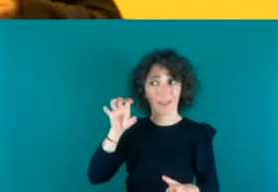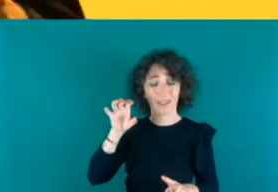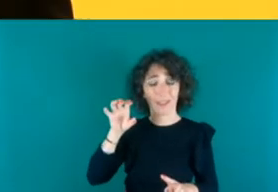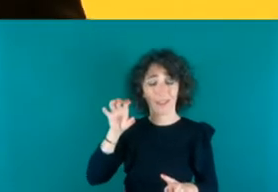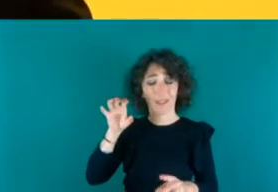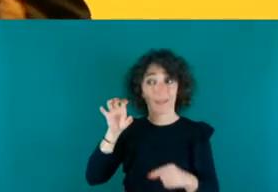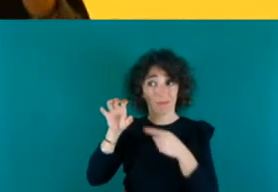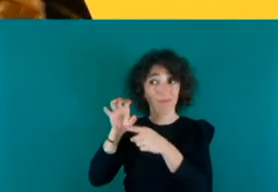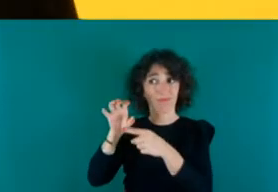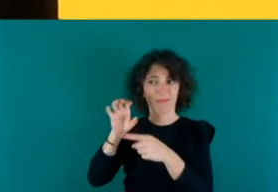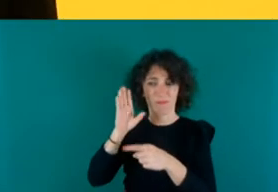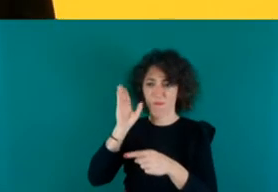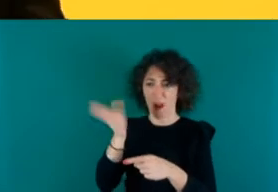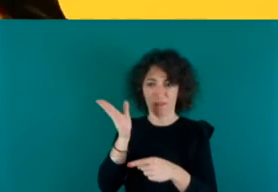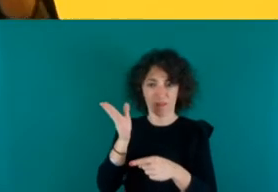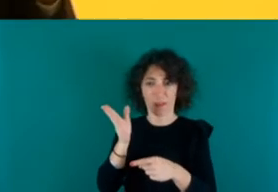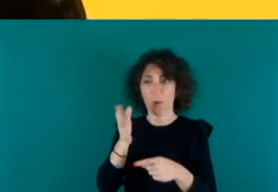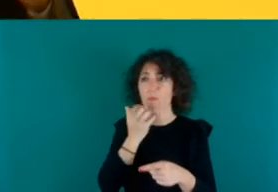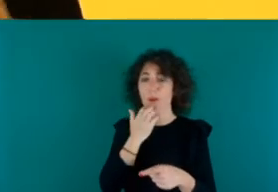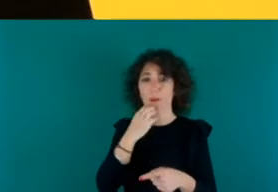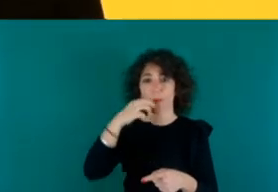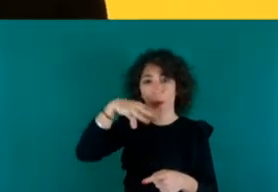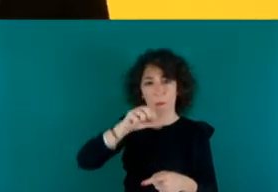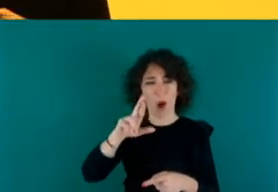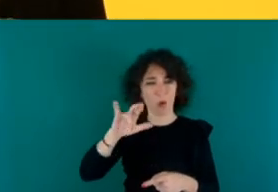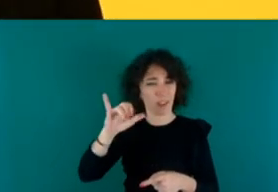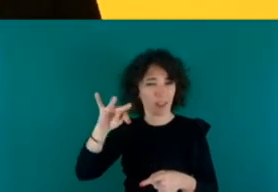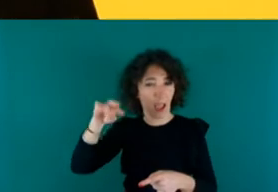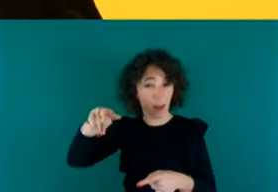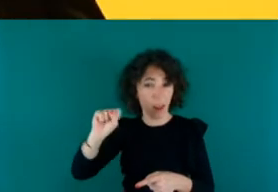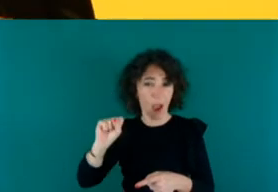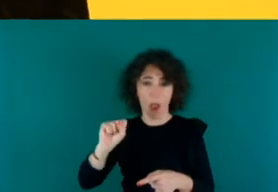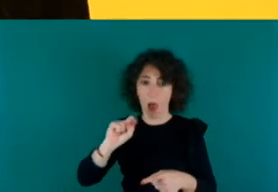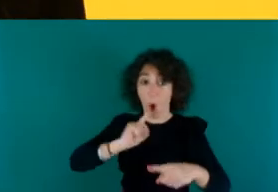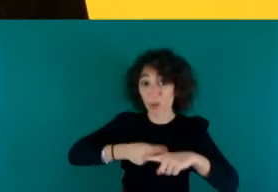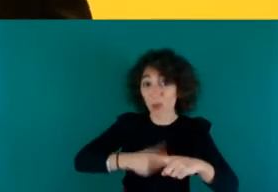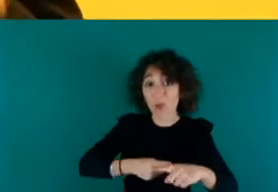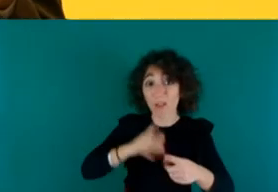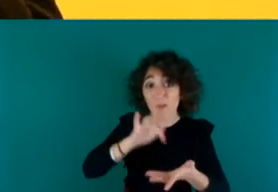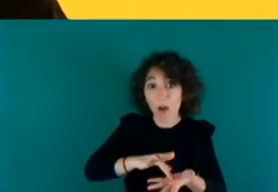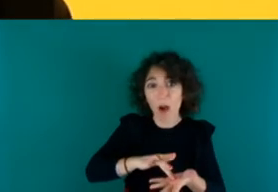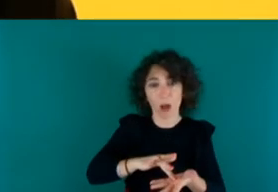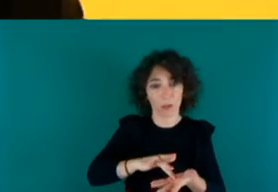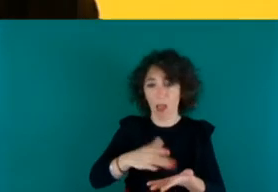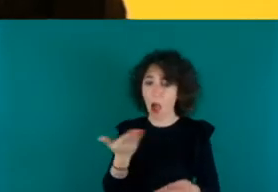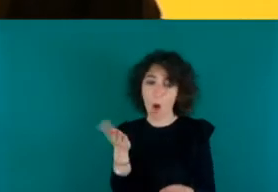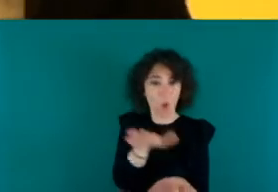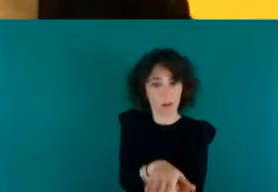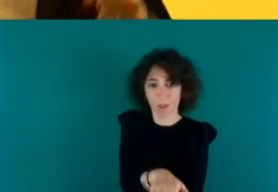condenan, como puede ser en Mauritania, a muerte la homosexualidad y en Marruecos